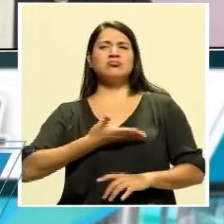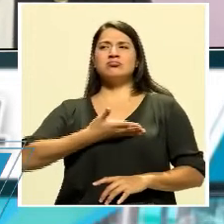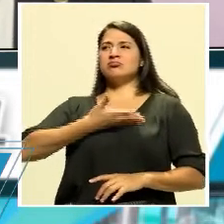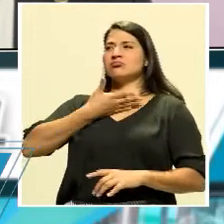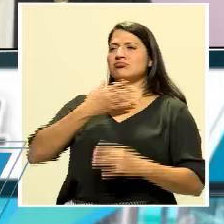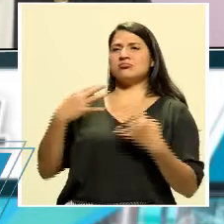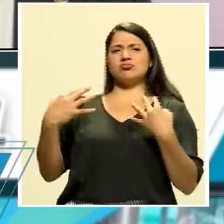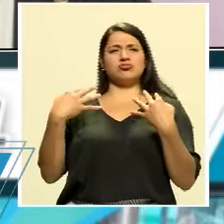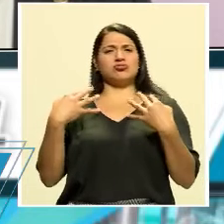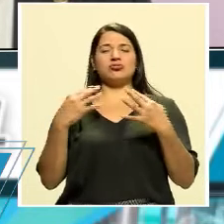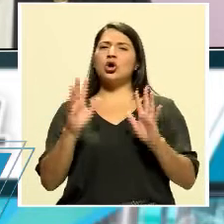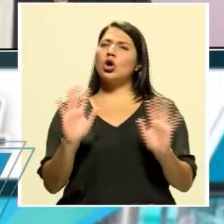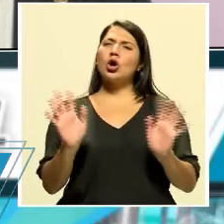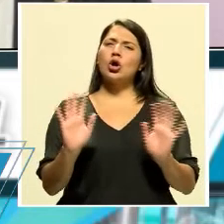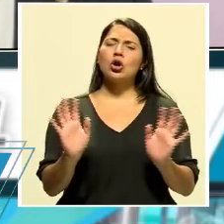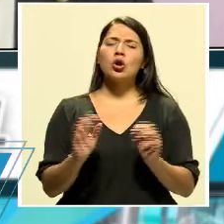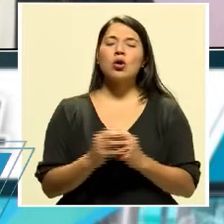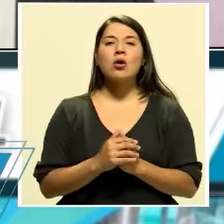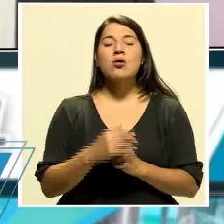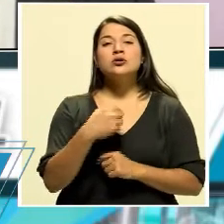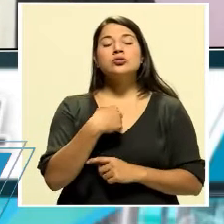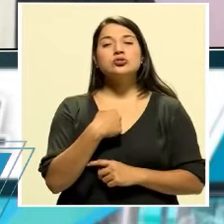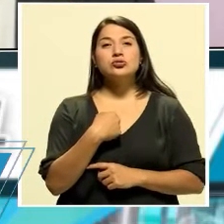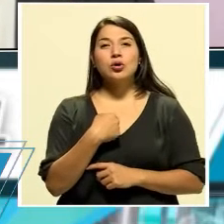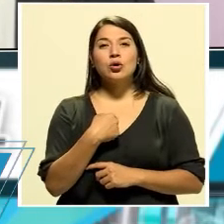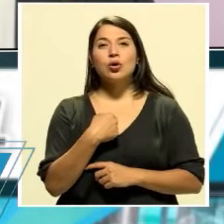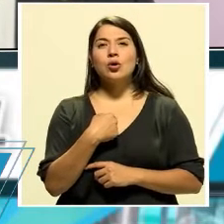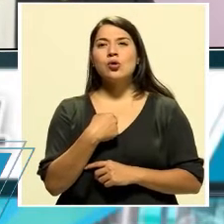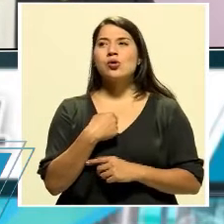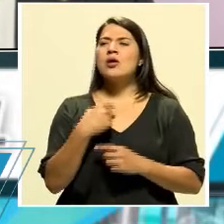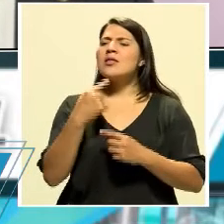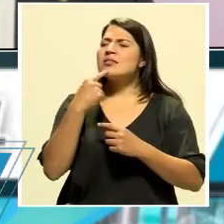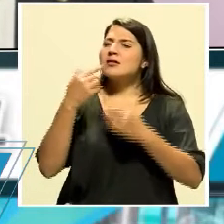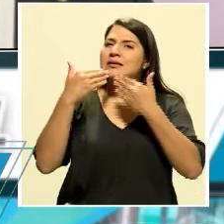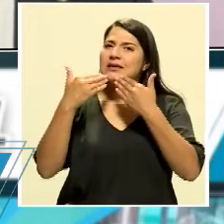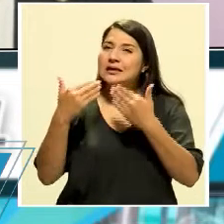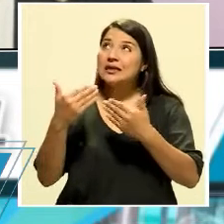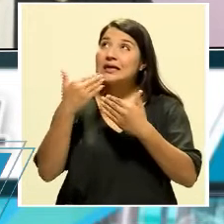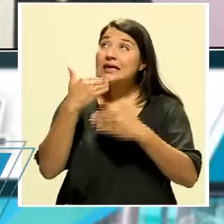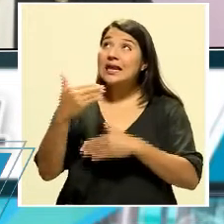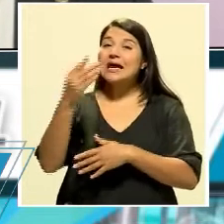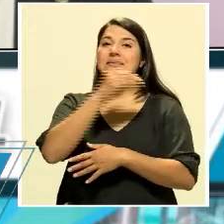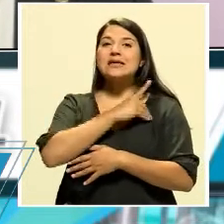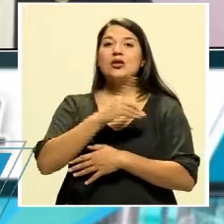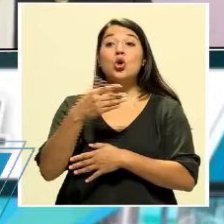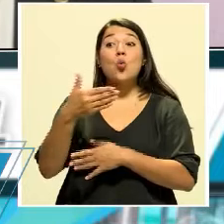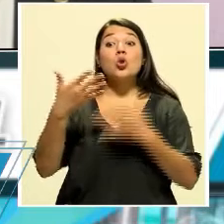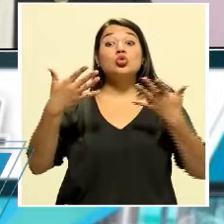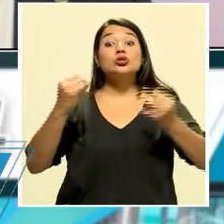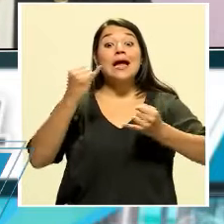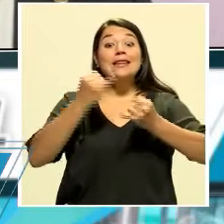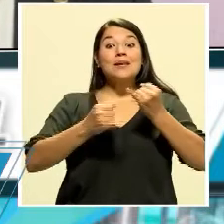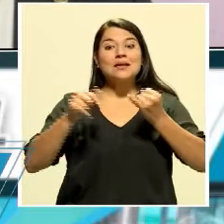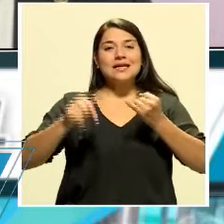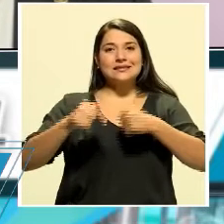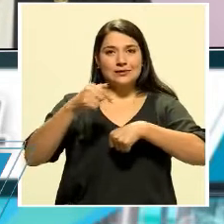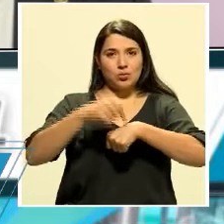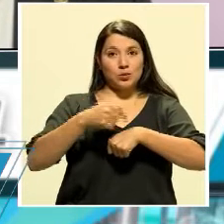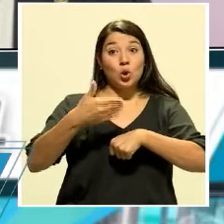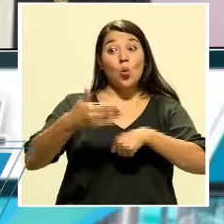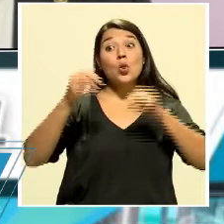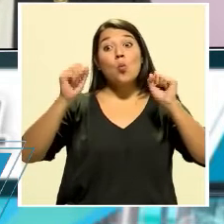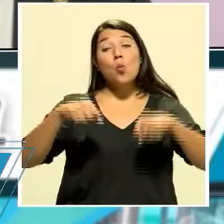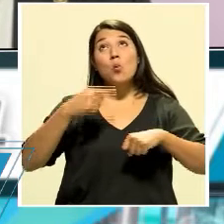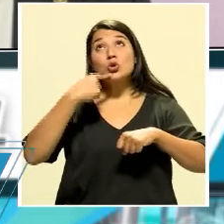particularmente para nada. Yo más bien le haré muchas gracias a Dios cuando eso termine, cuando podamos decir que Costa Rica